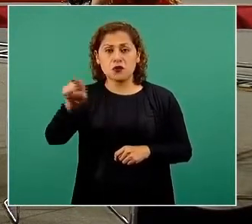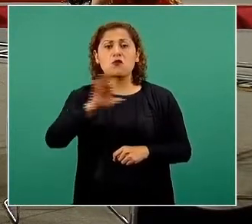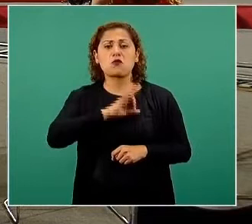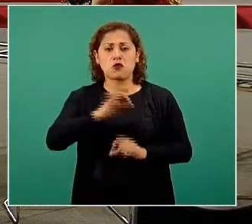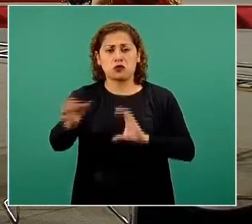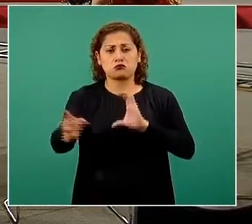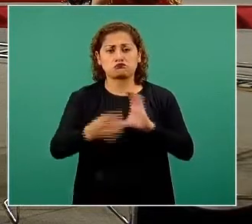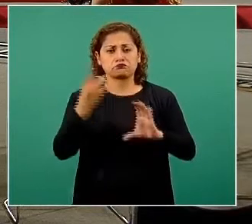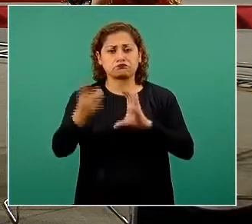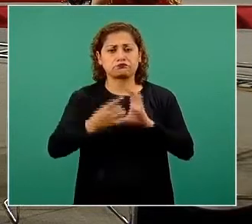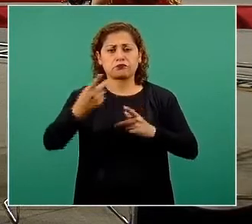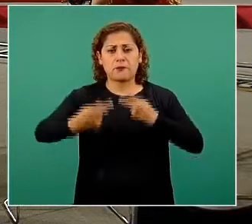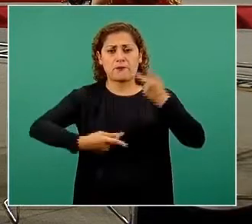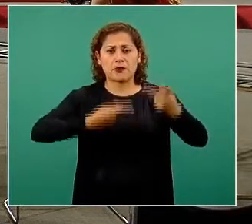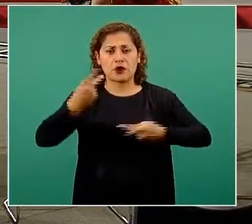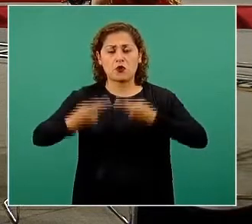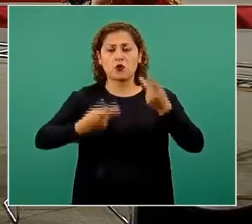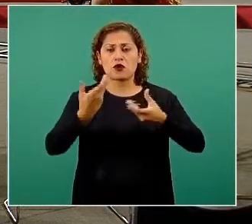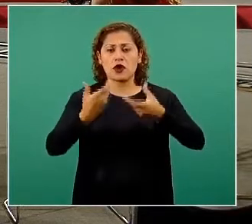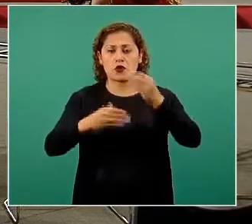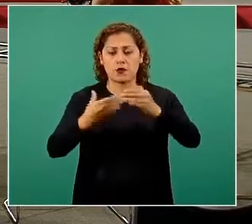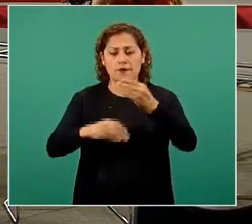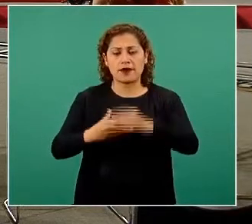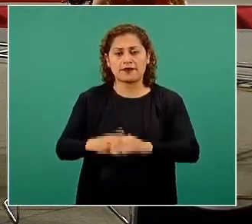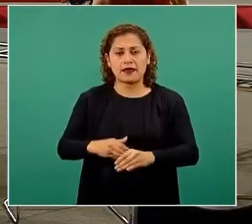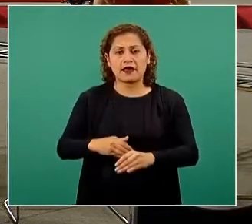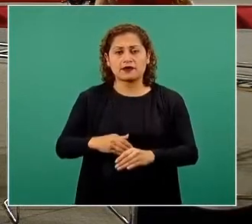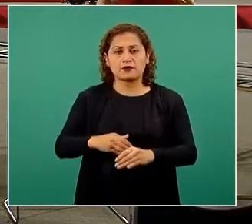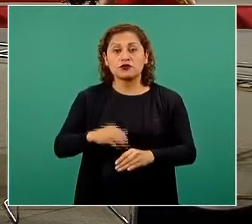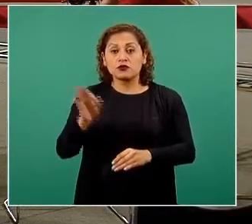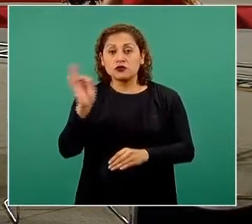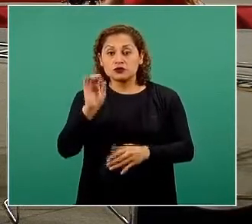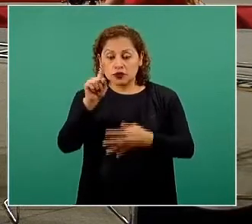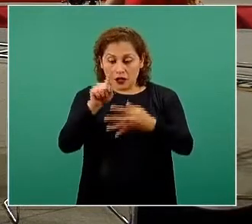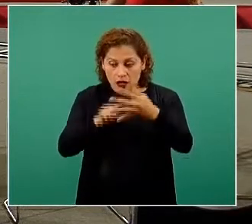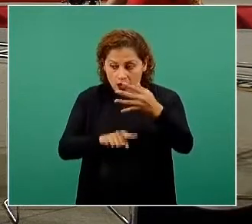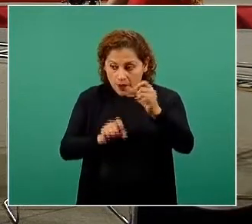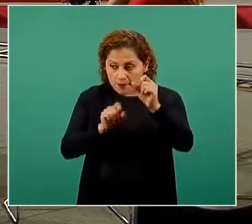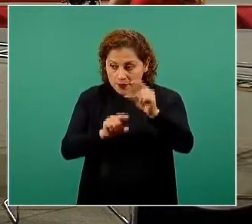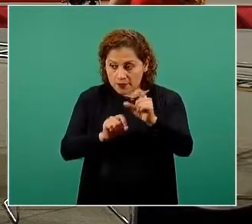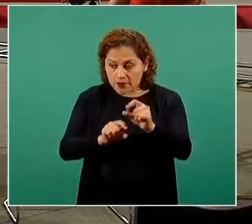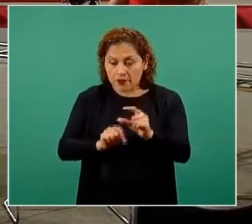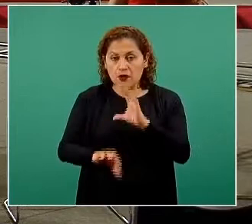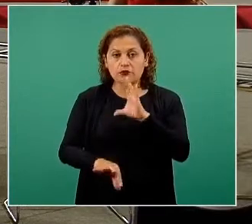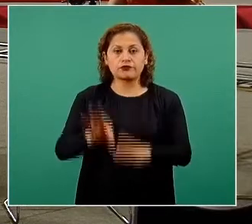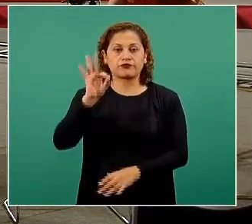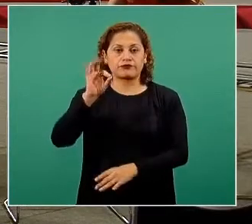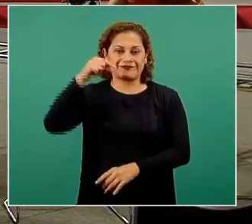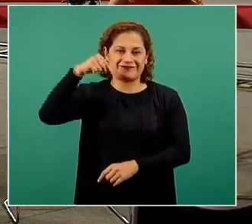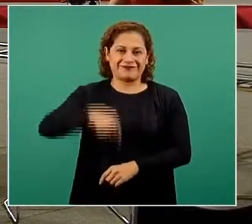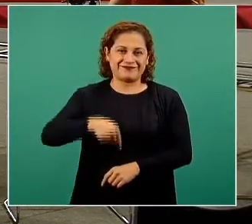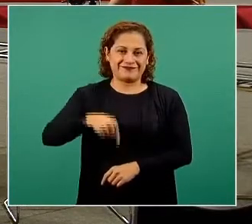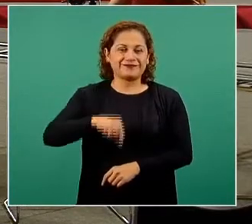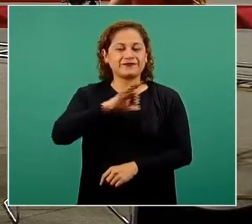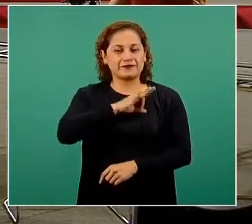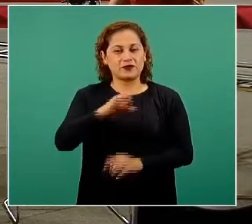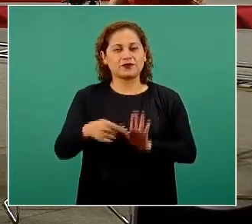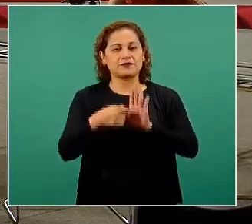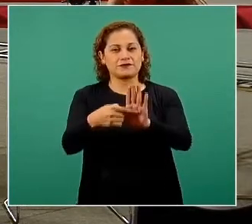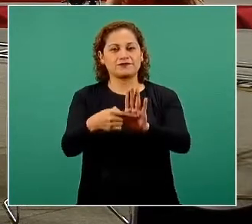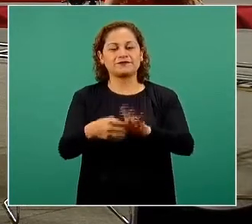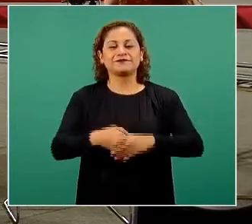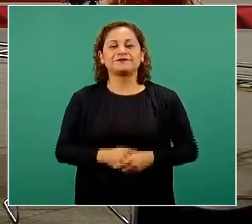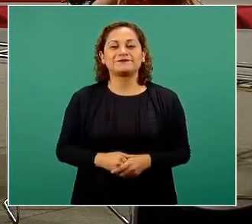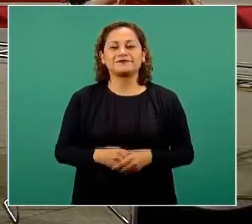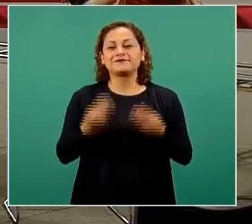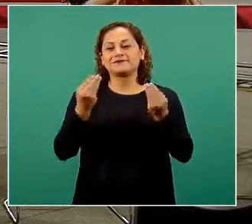comentarios y es posible que su comentario su pregunta si es de interés colectivo sea seleccionada para que la comentemos en los días de la semana